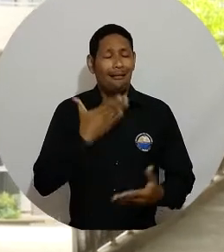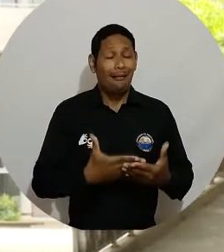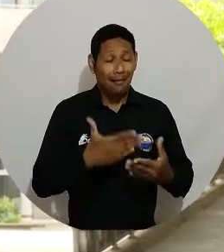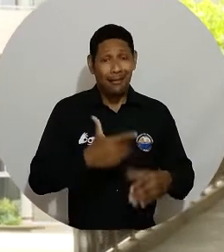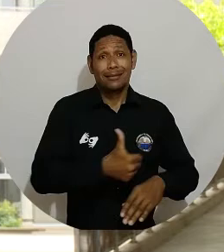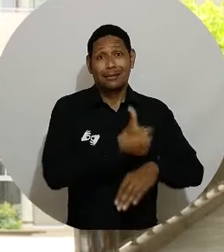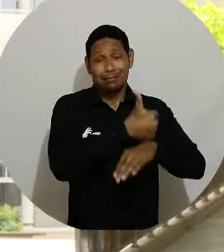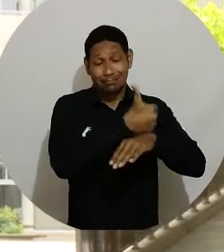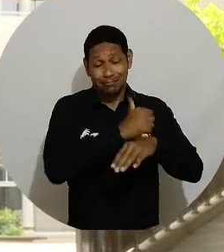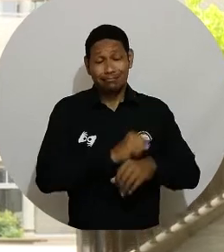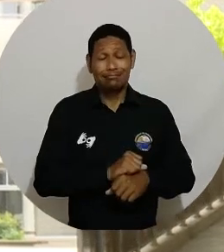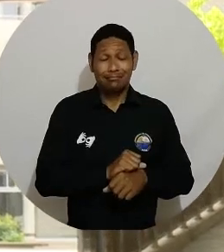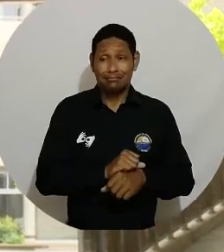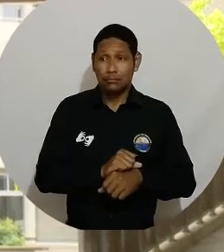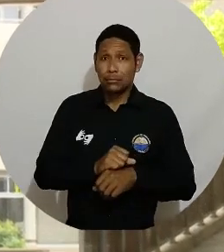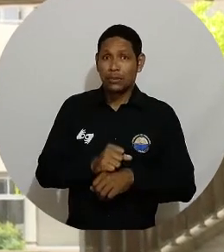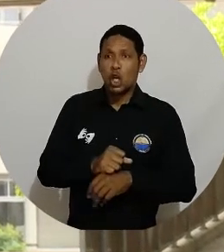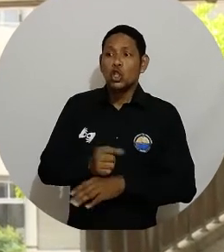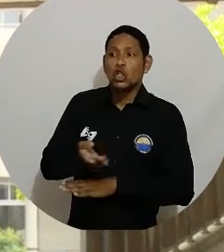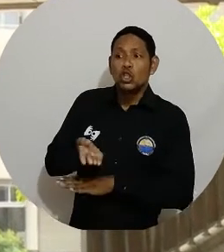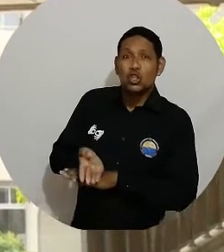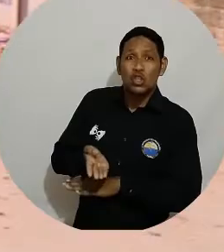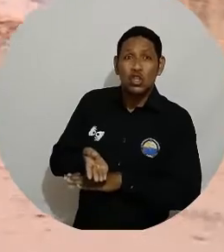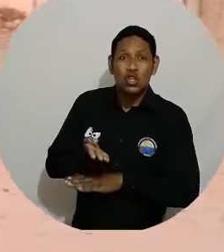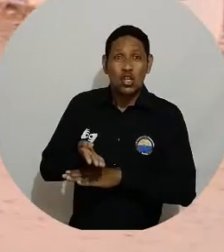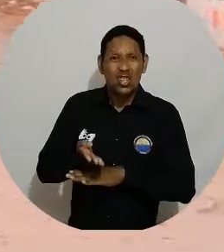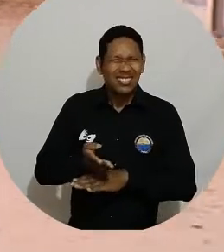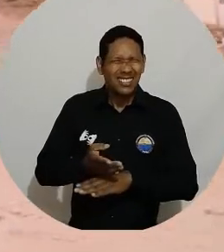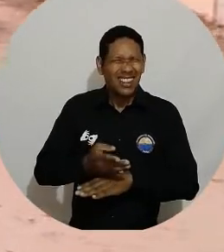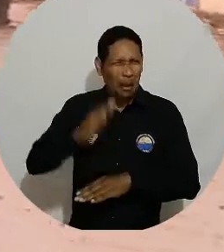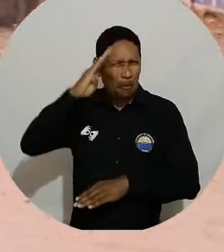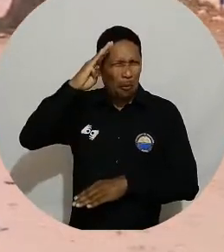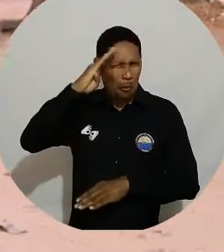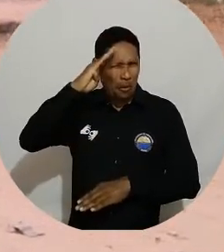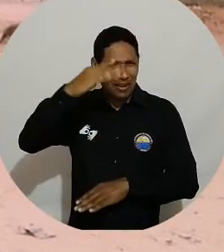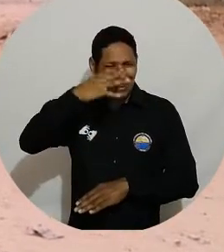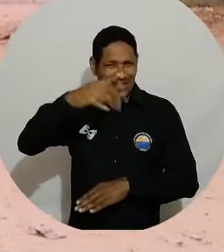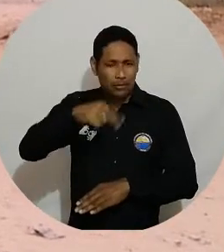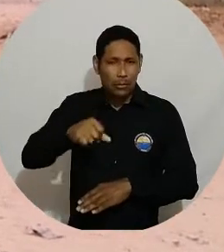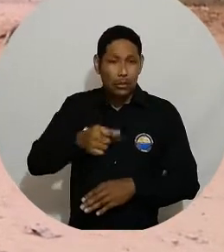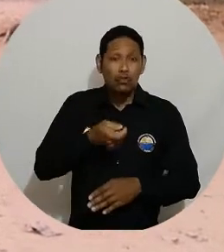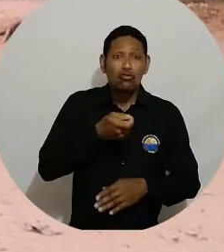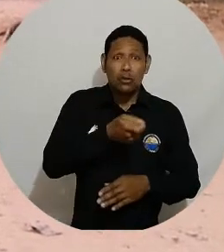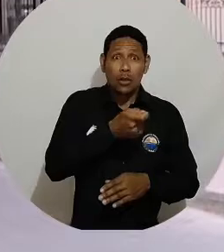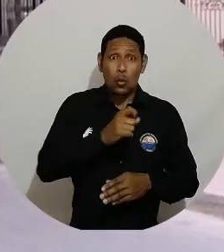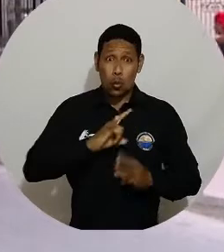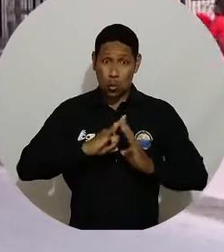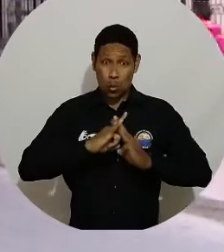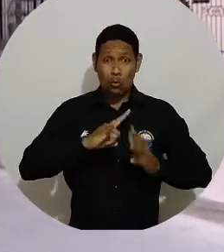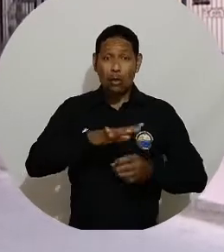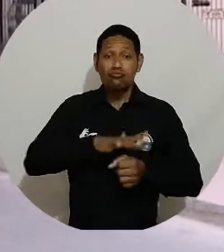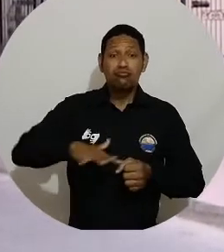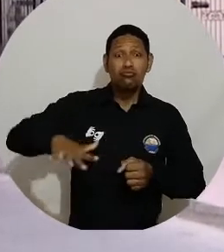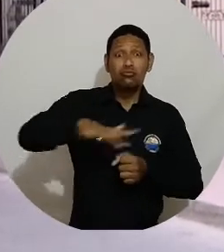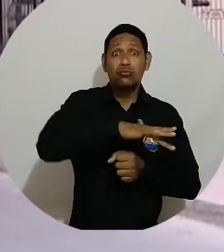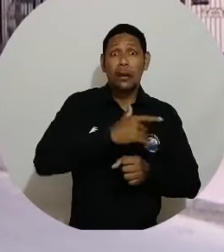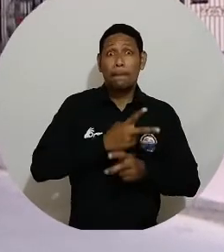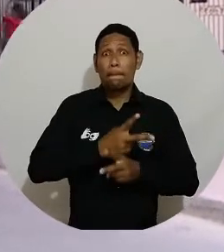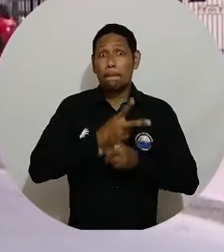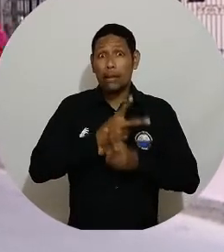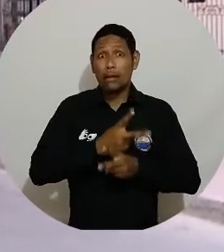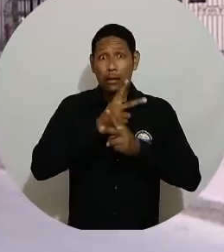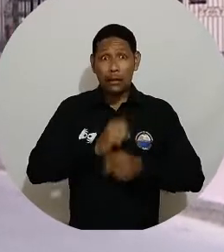haber enviado esta solicitud a la policía de Santa Marta. El sector de la universidad es un sector que ahorita está demasiado